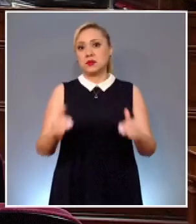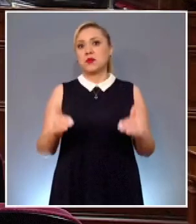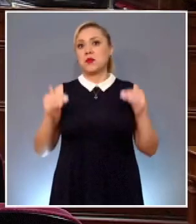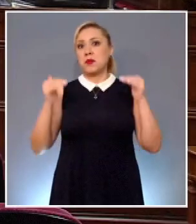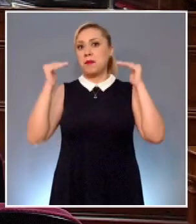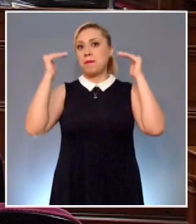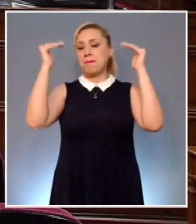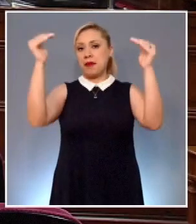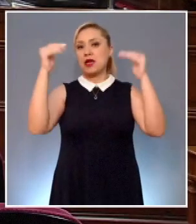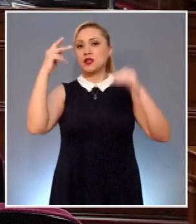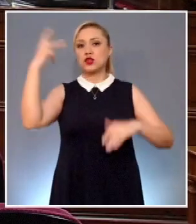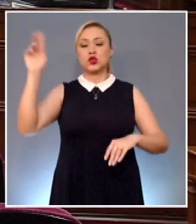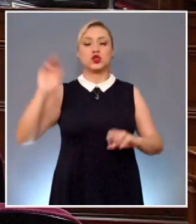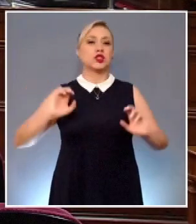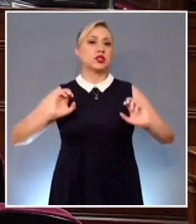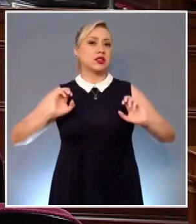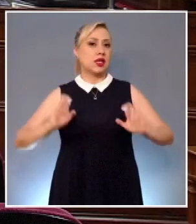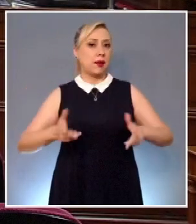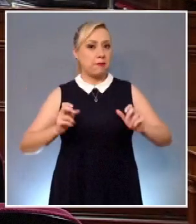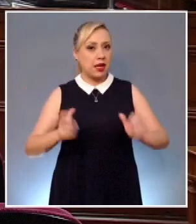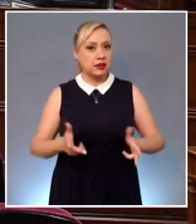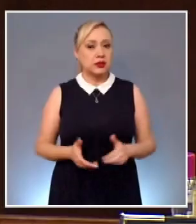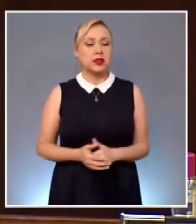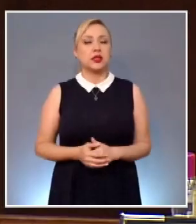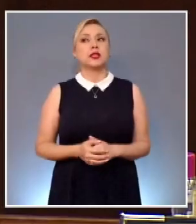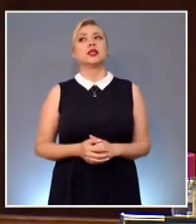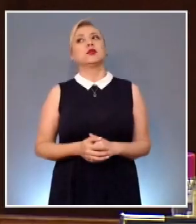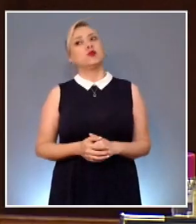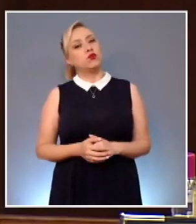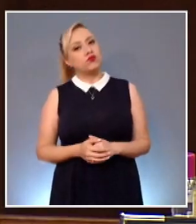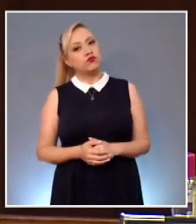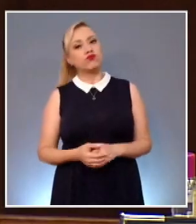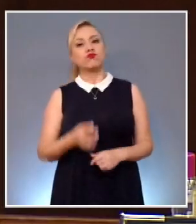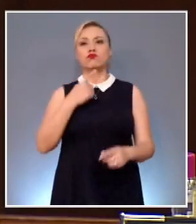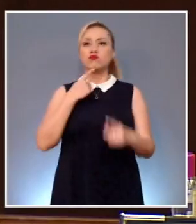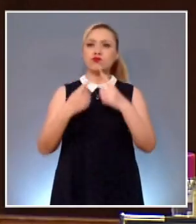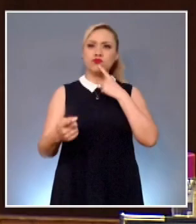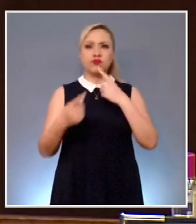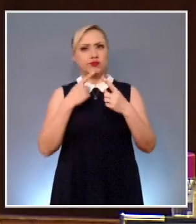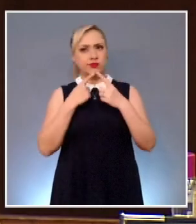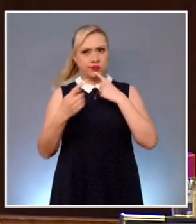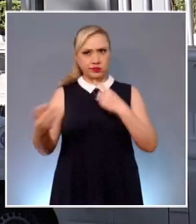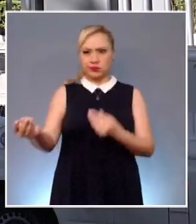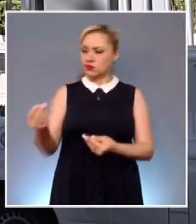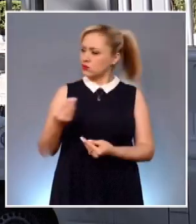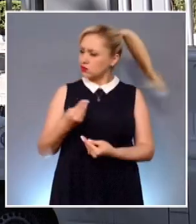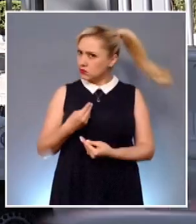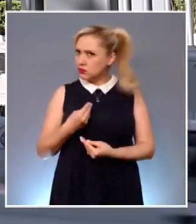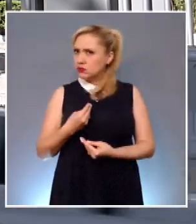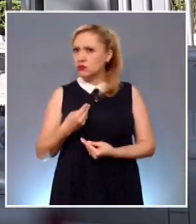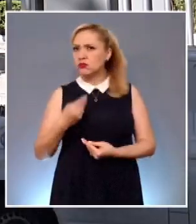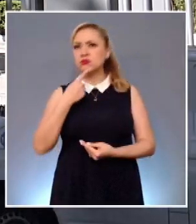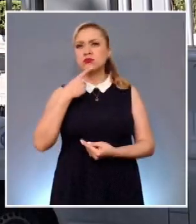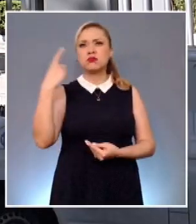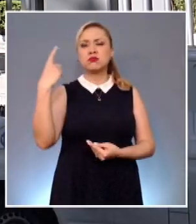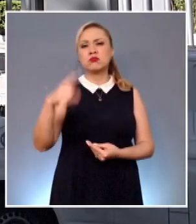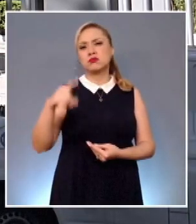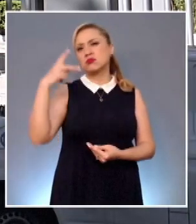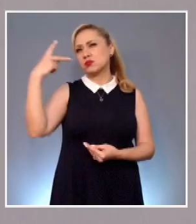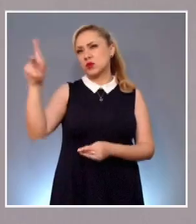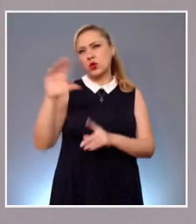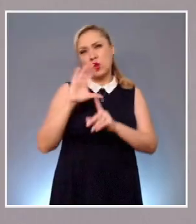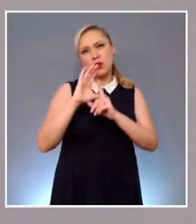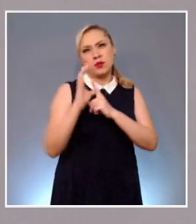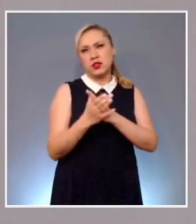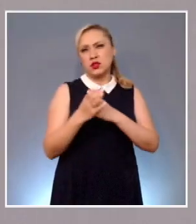El Pleno de la Suprema Corte de Justicia de la Nación, al conocer de la impugnación formulada por la Comisión Nacional de los Derechos Humanos,